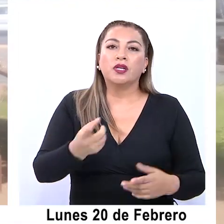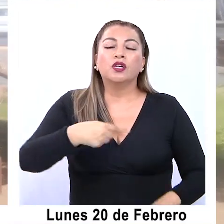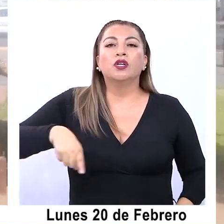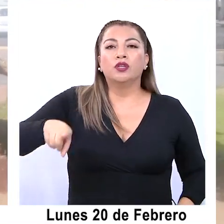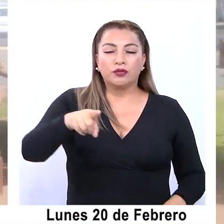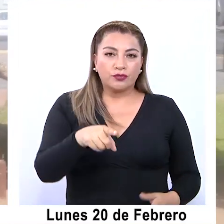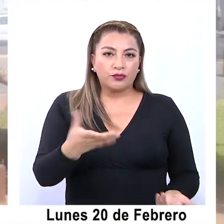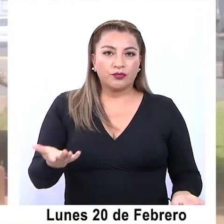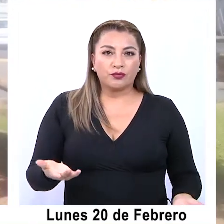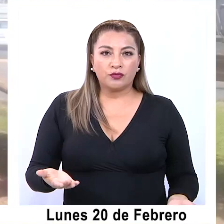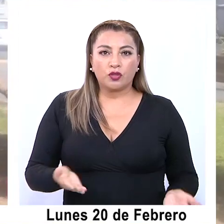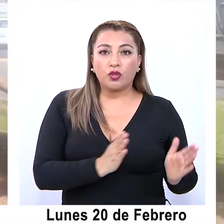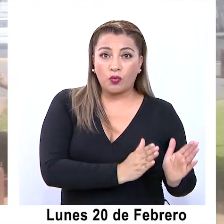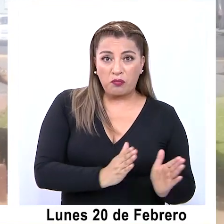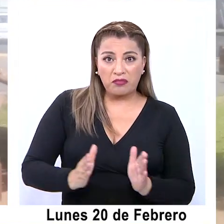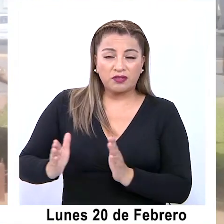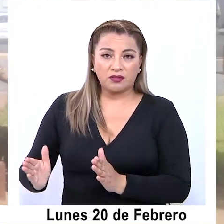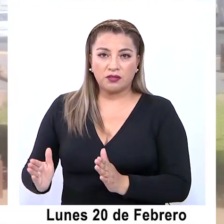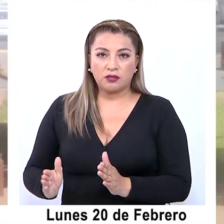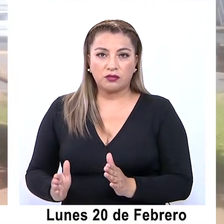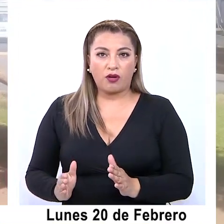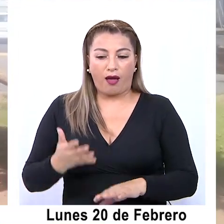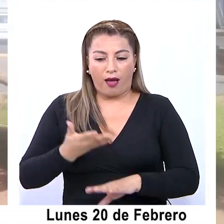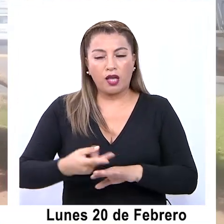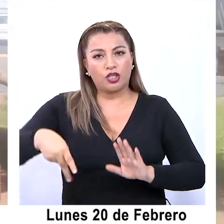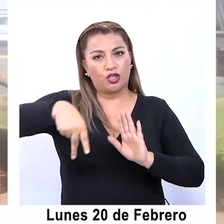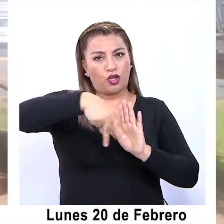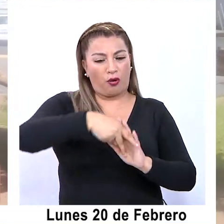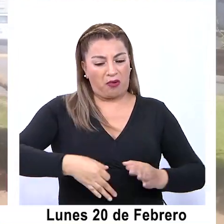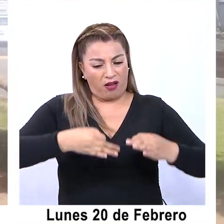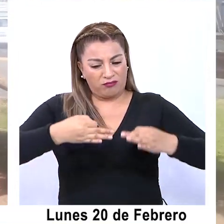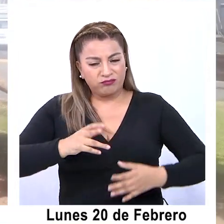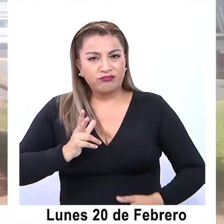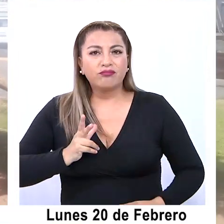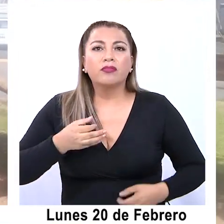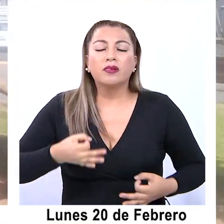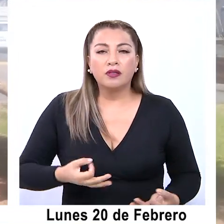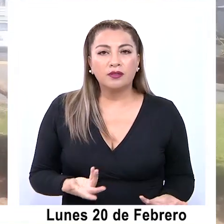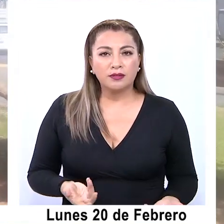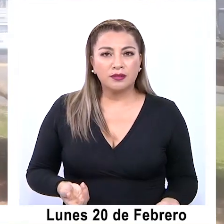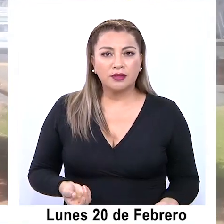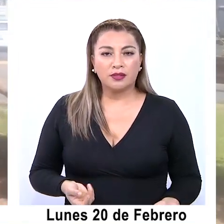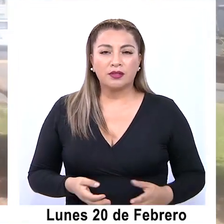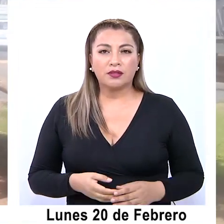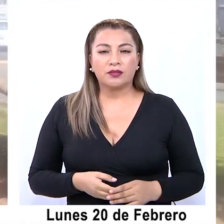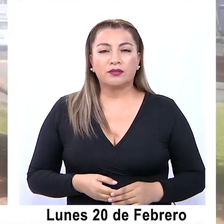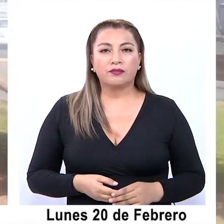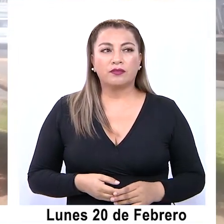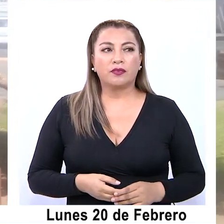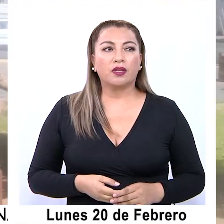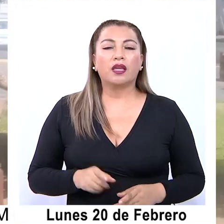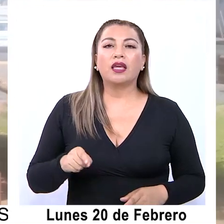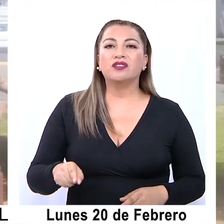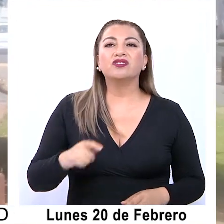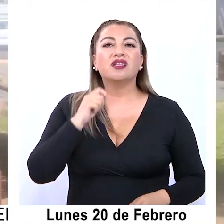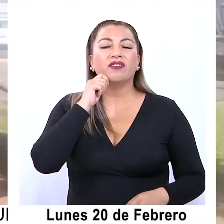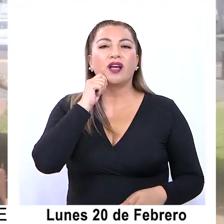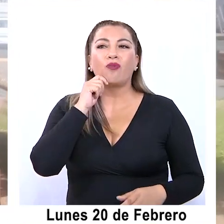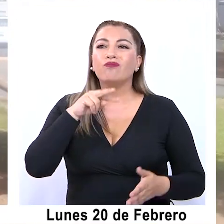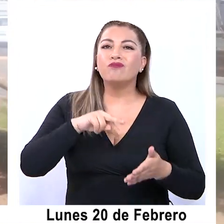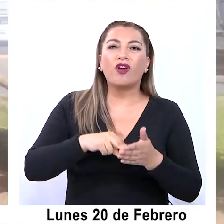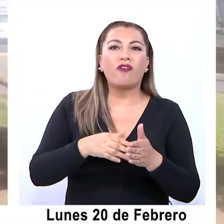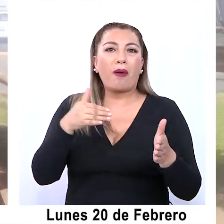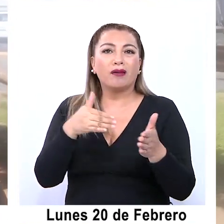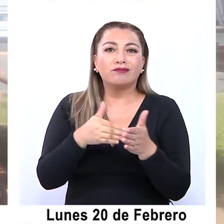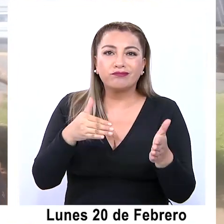estamos por un proceso, un cierto, normado, correcto, adecuado, de tal forma que esto no sea un propiezo en el